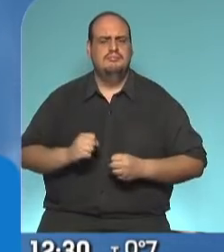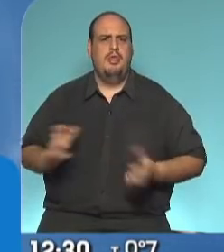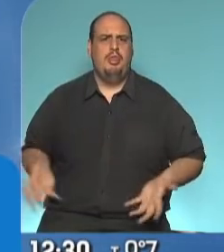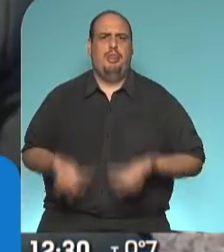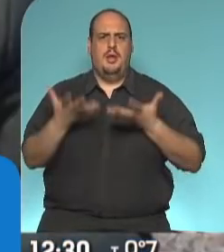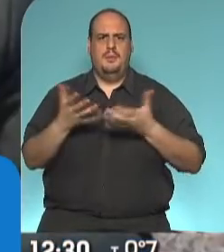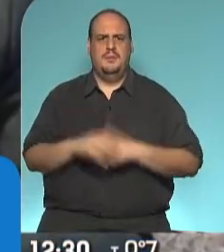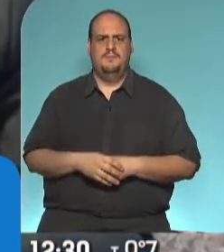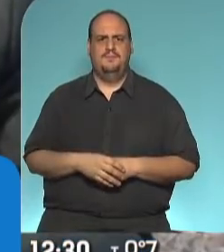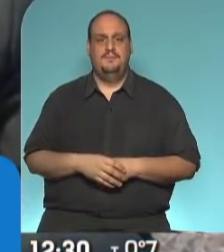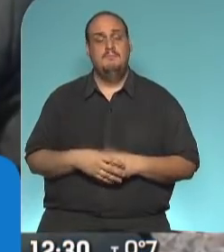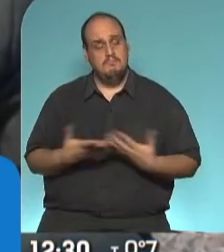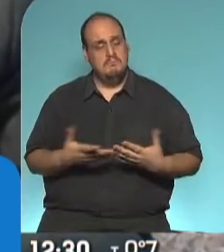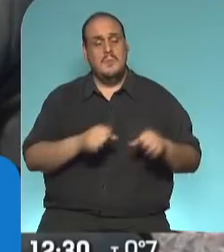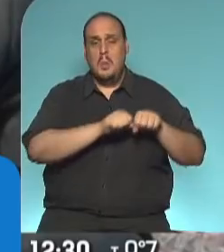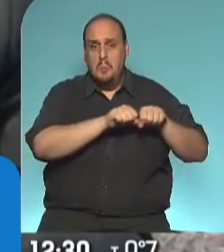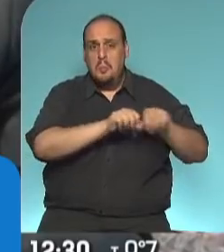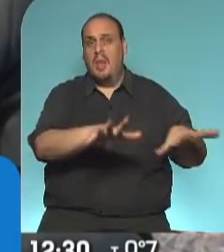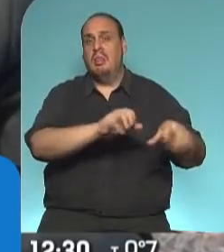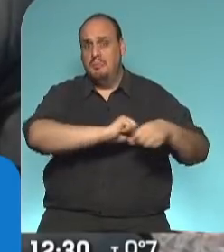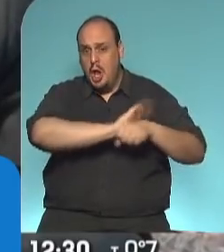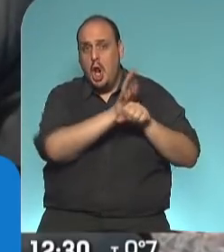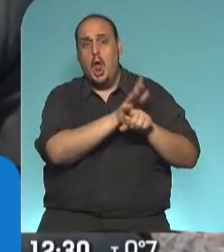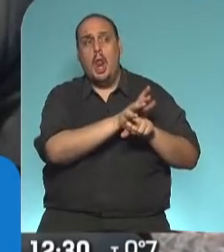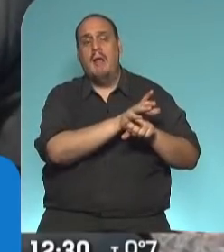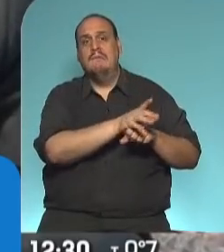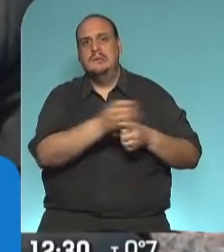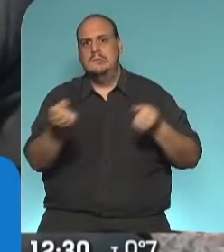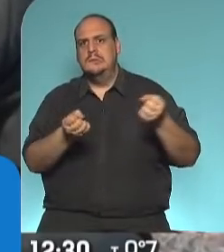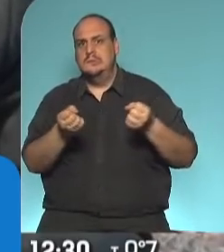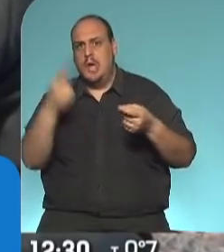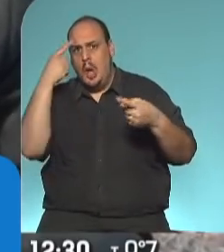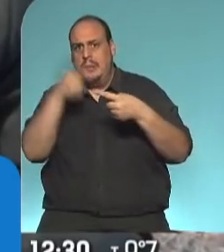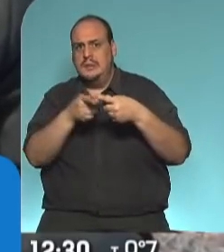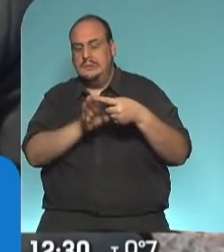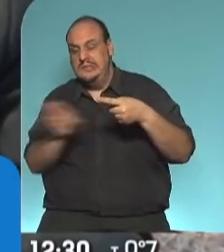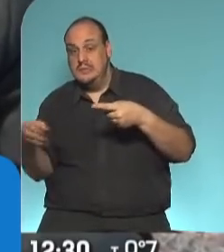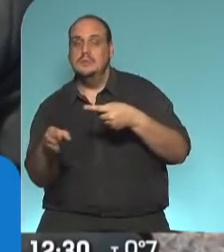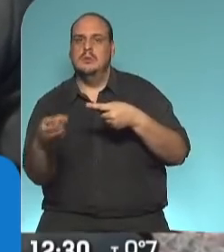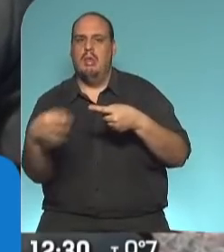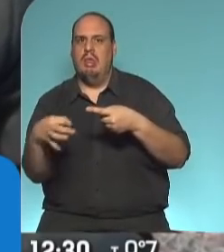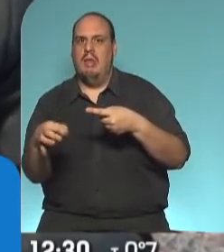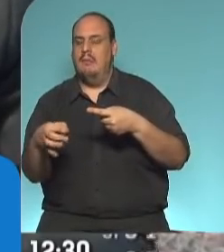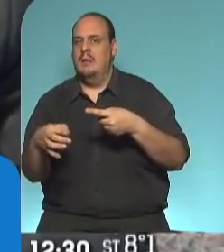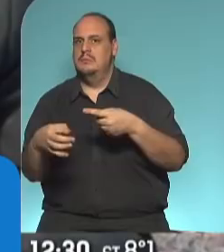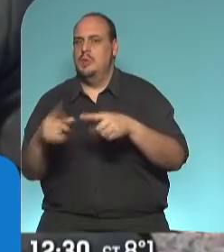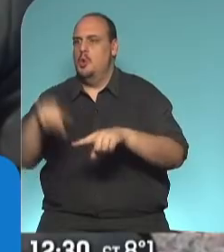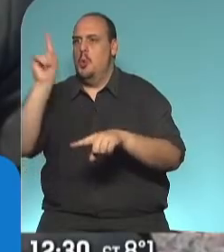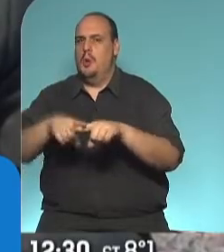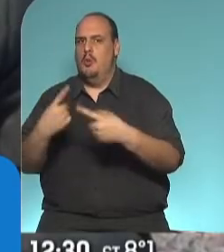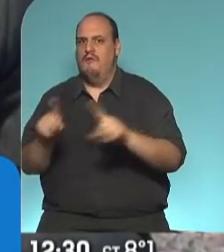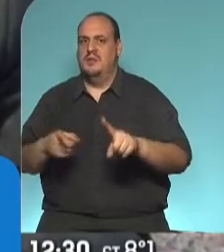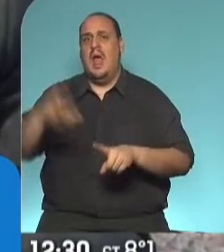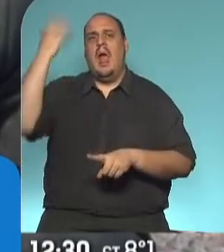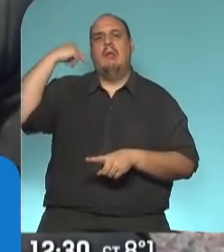la pandemia nos obligó a direccionar otras prioridades. Lo que teníamos